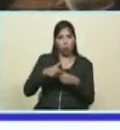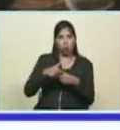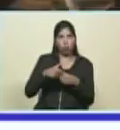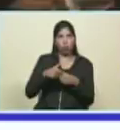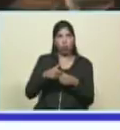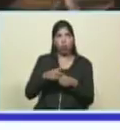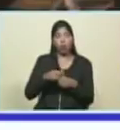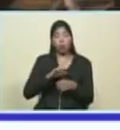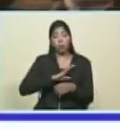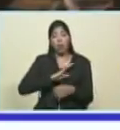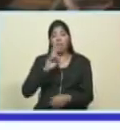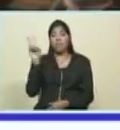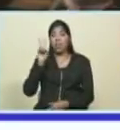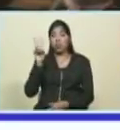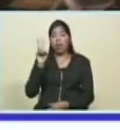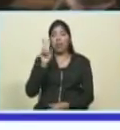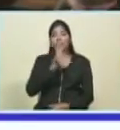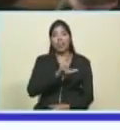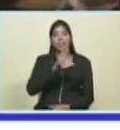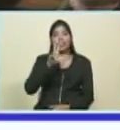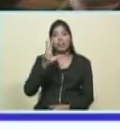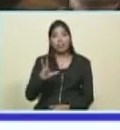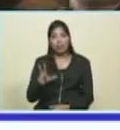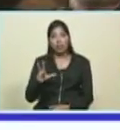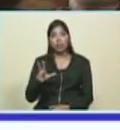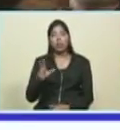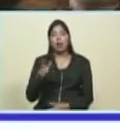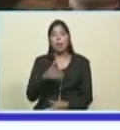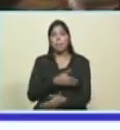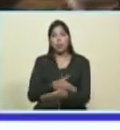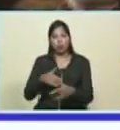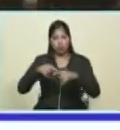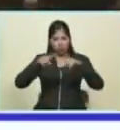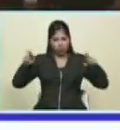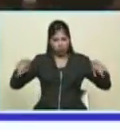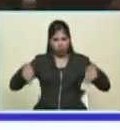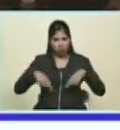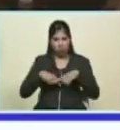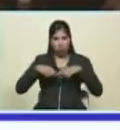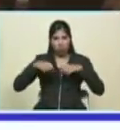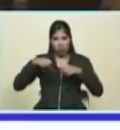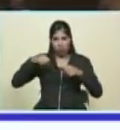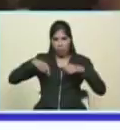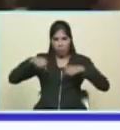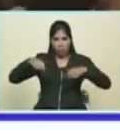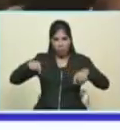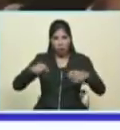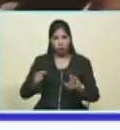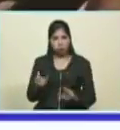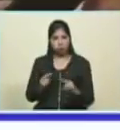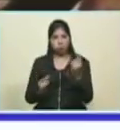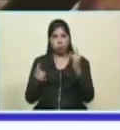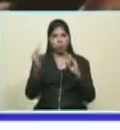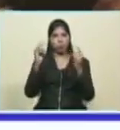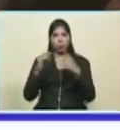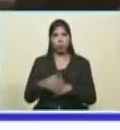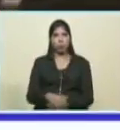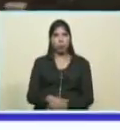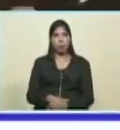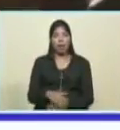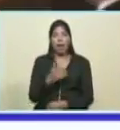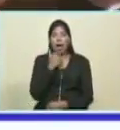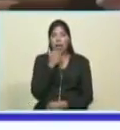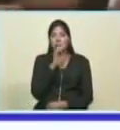expliqué que Venezuela tiene 33 millones de hectáreas cultivables que ya vamos por encima de 3 millones apuntando a 4